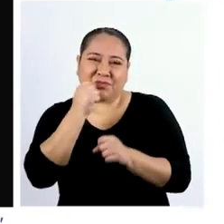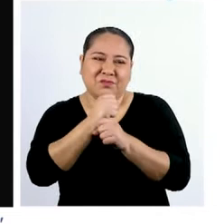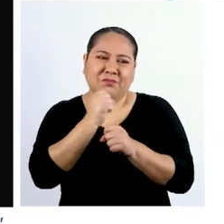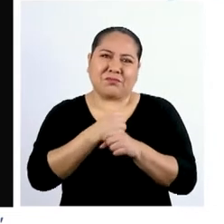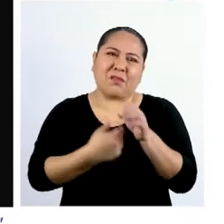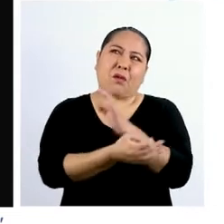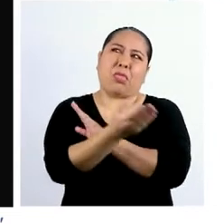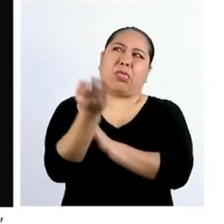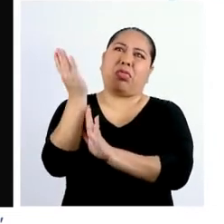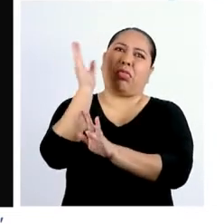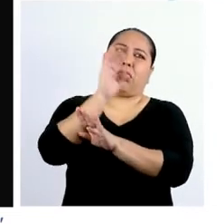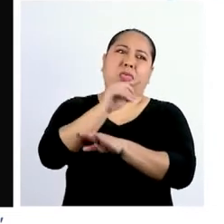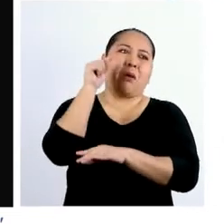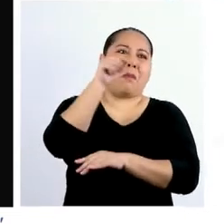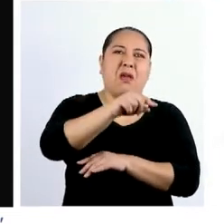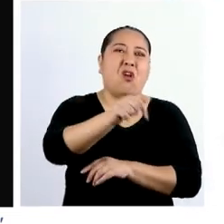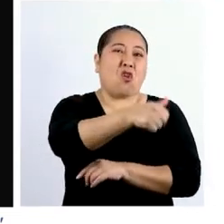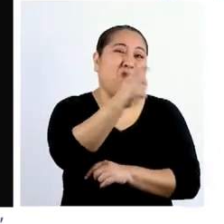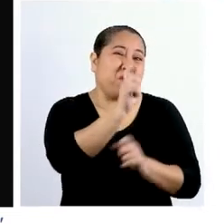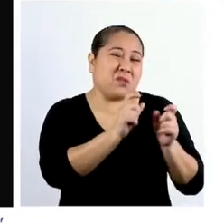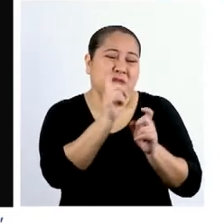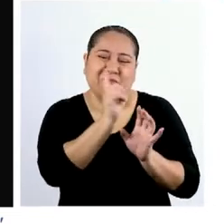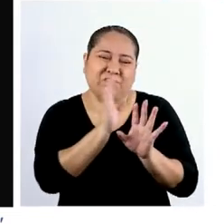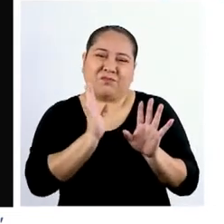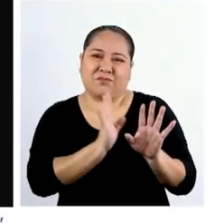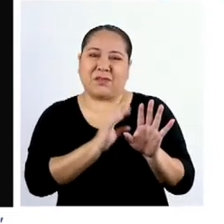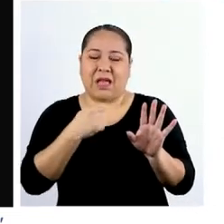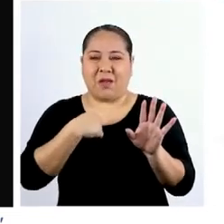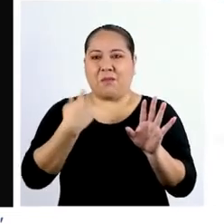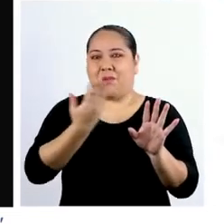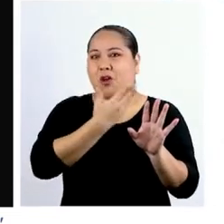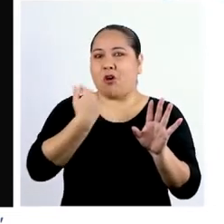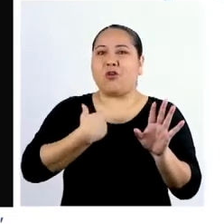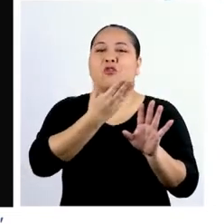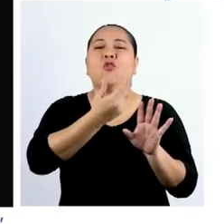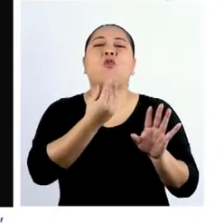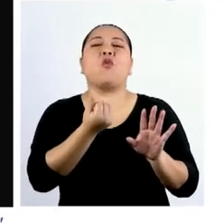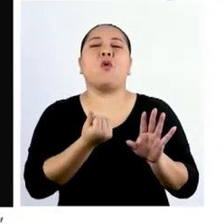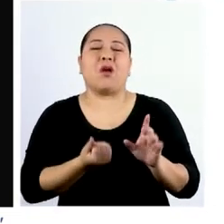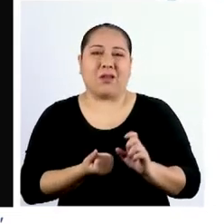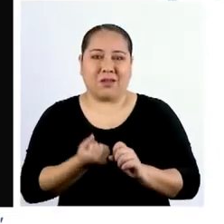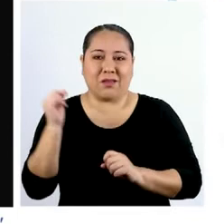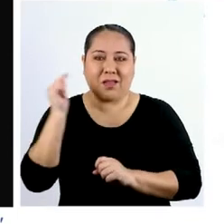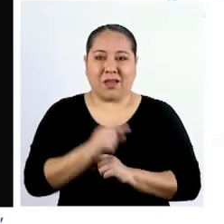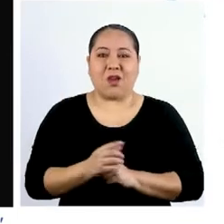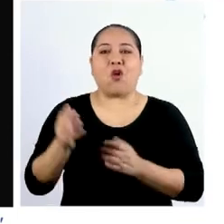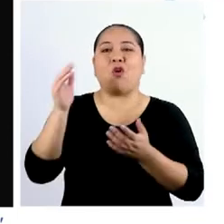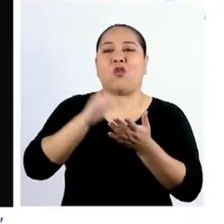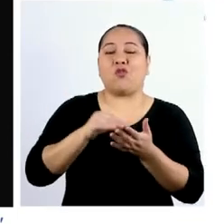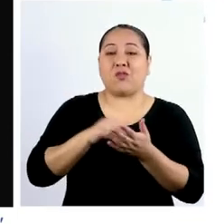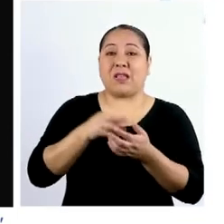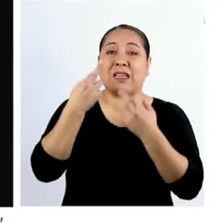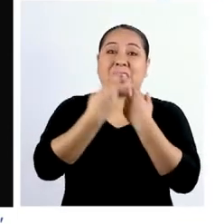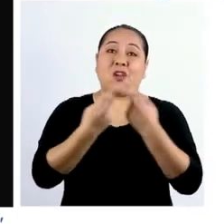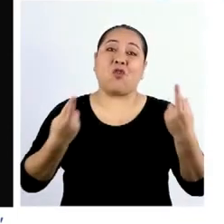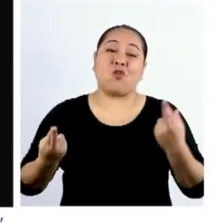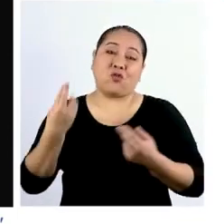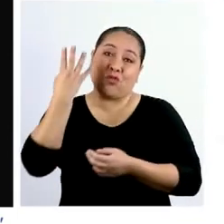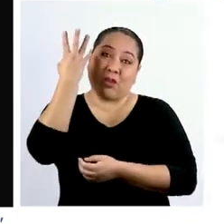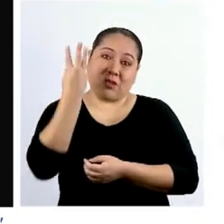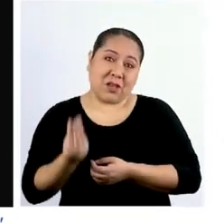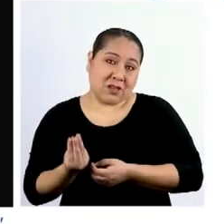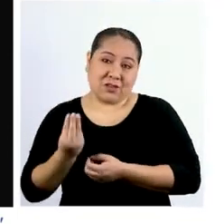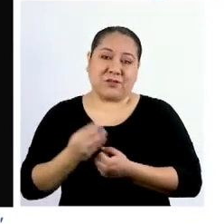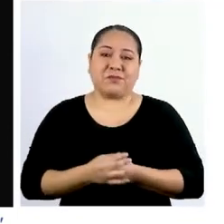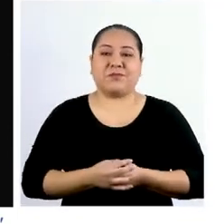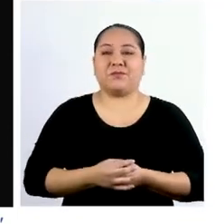trabajar por gusto todo el tiempo para otras personas. Siempre quieren algo a cambio. Así que, de nuevo, es un recurso escaso.